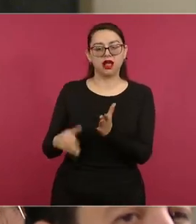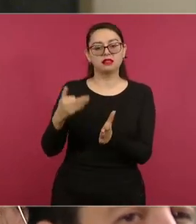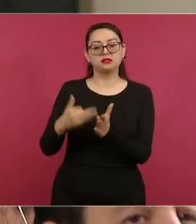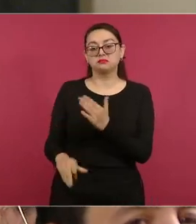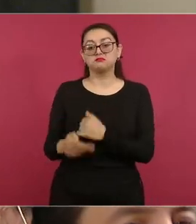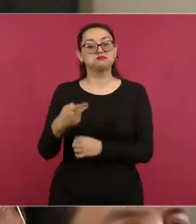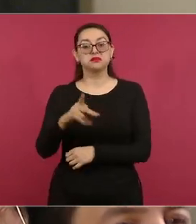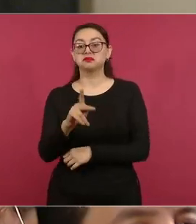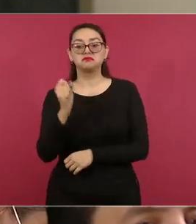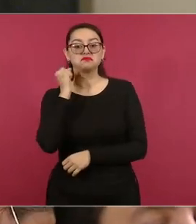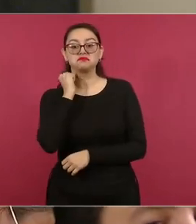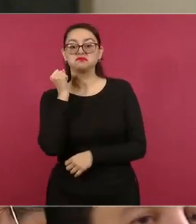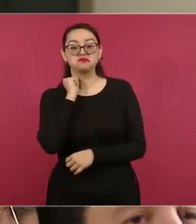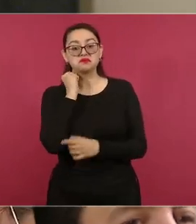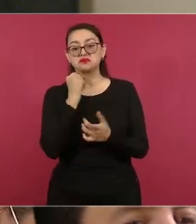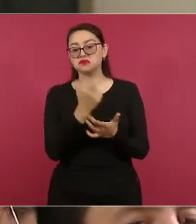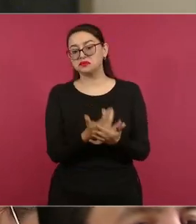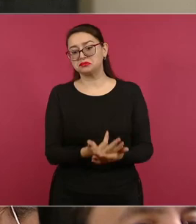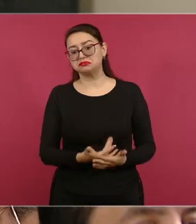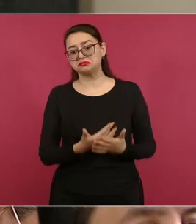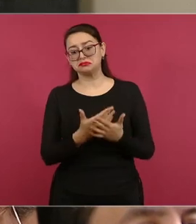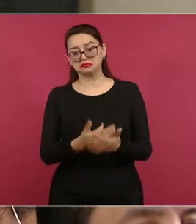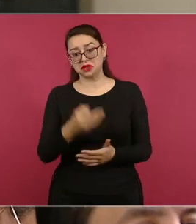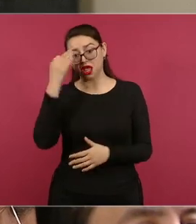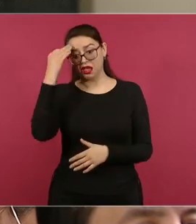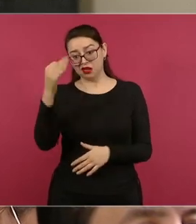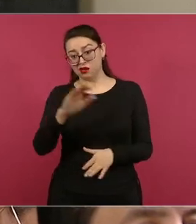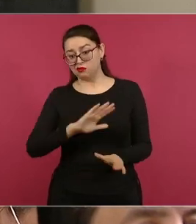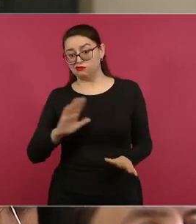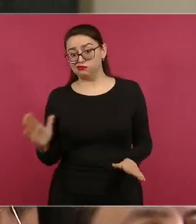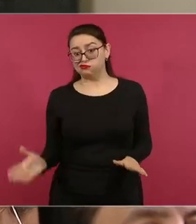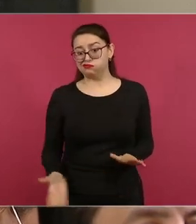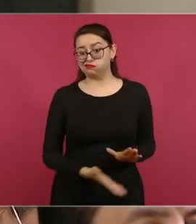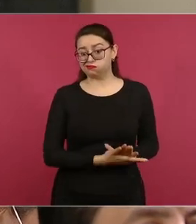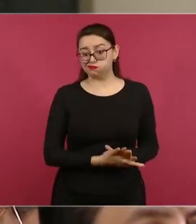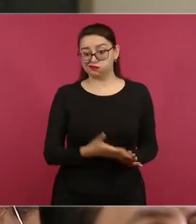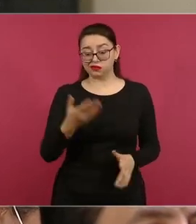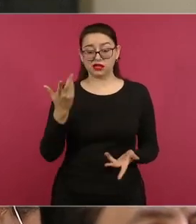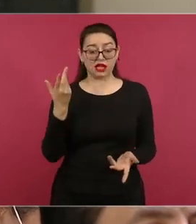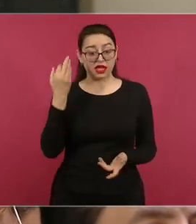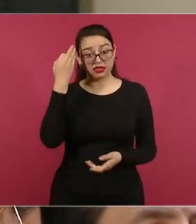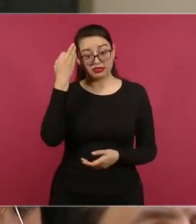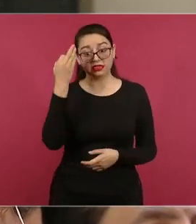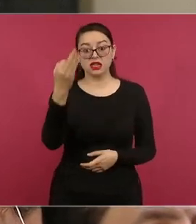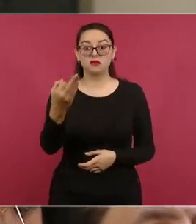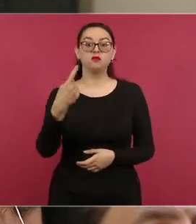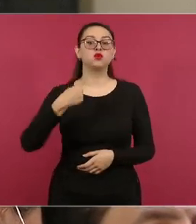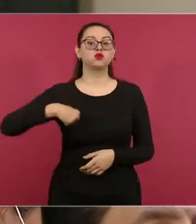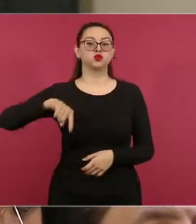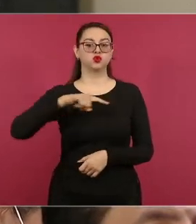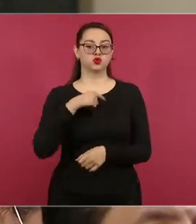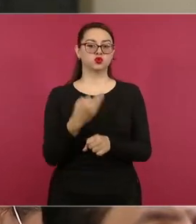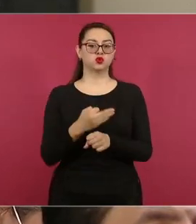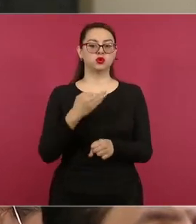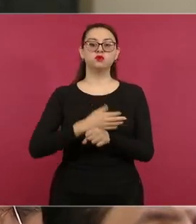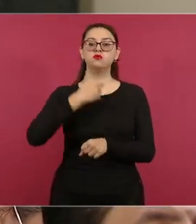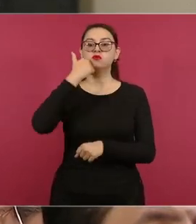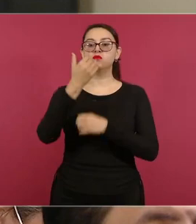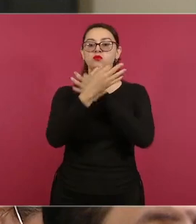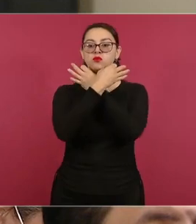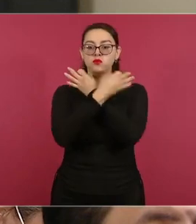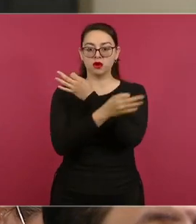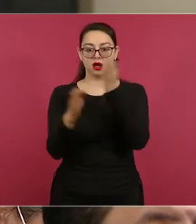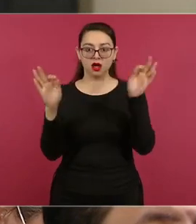algunos senadores distraídos que el proyecto que le entregamos a usted, señor presidente, por parte del Movimiento de Conciencia, tiene en cuenta justamente